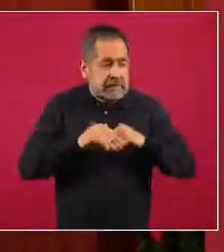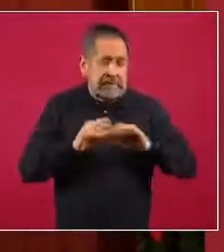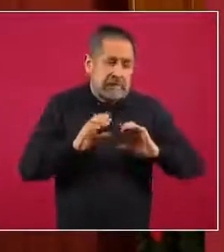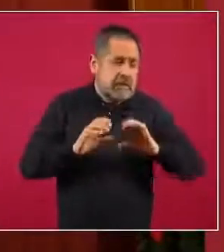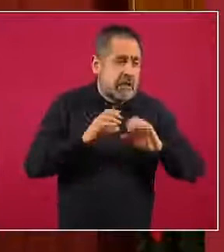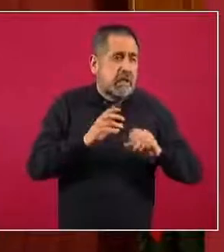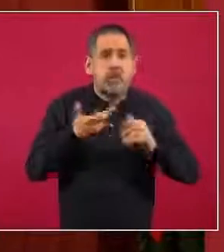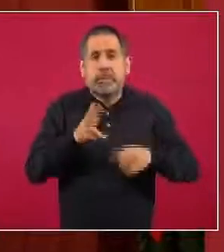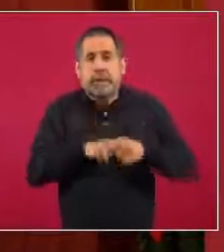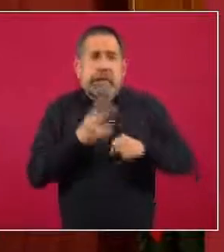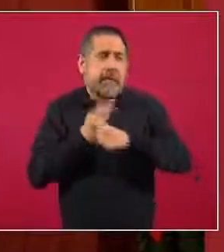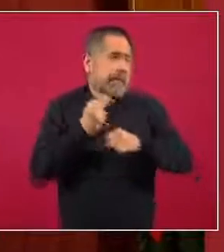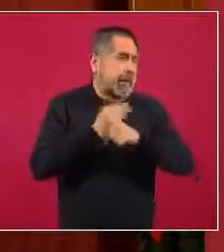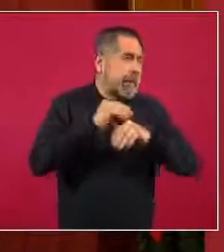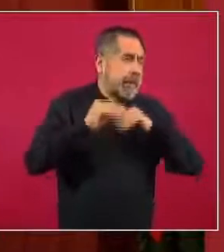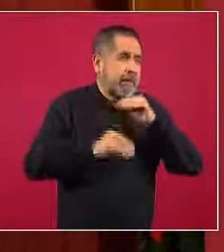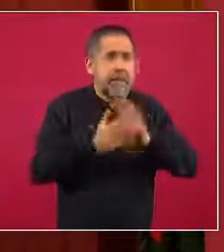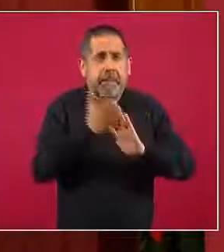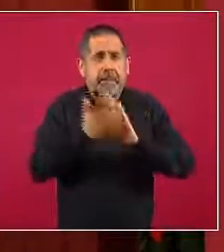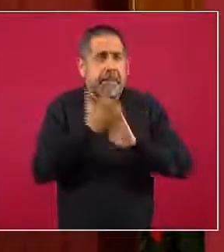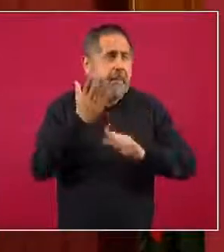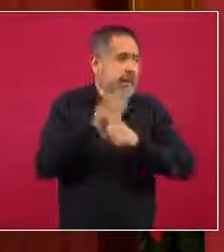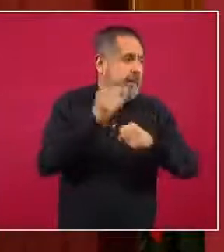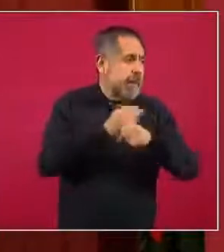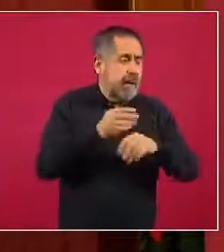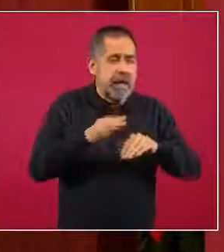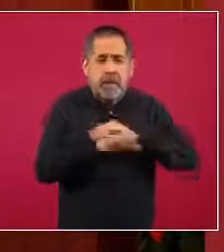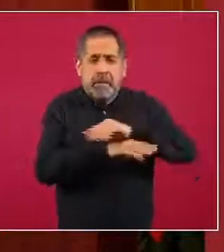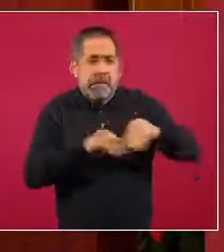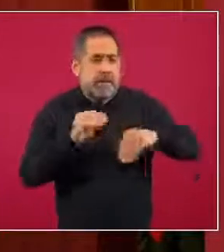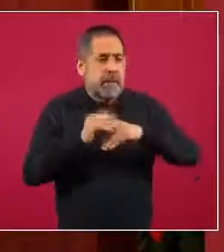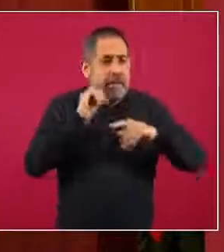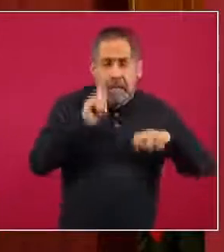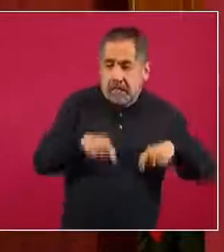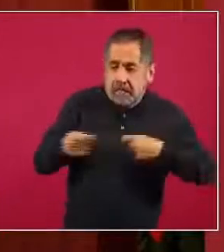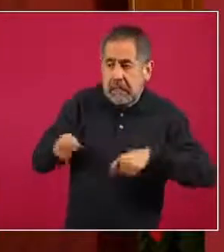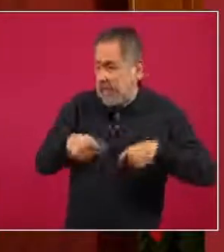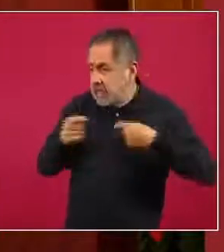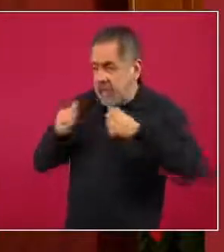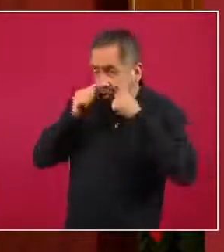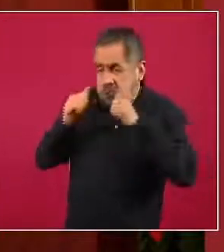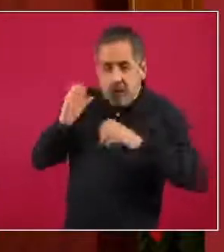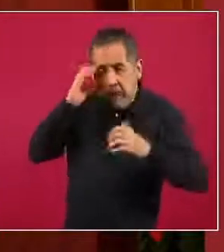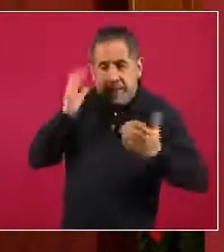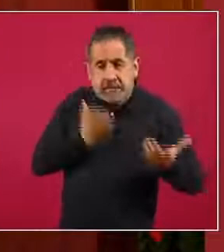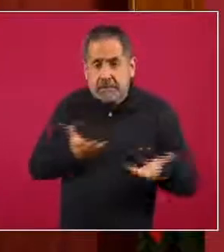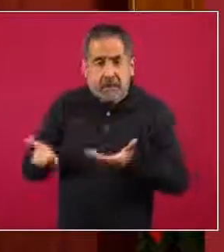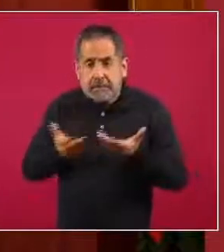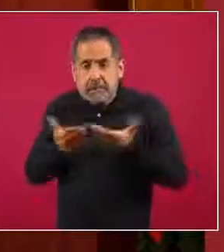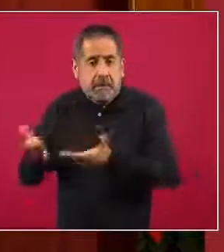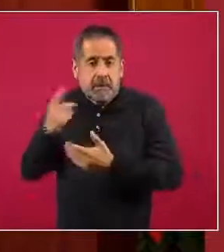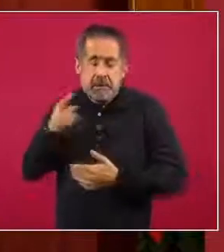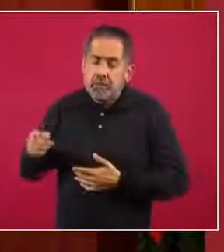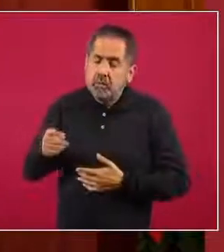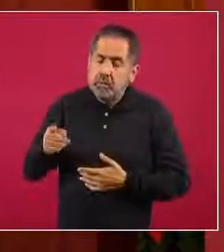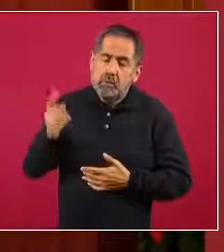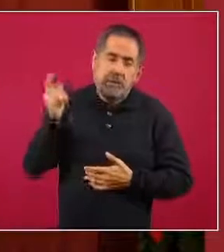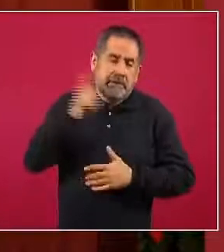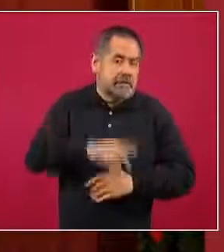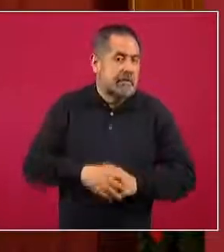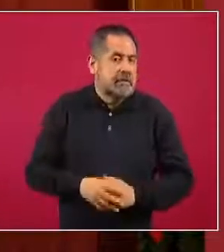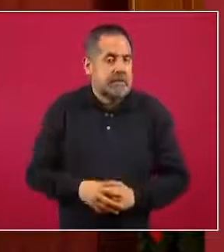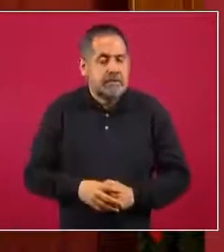una reconversión y una expansión que permita siempre tener disponibles camas para las personas que así lo requieren.